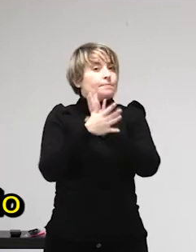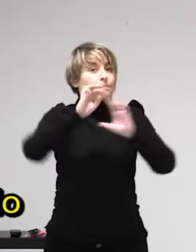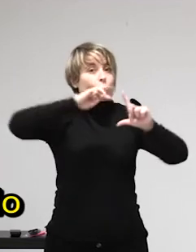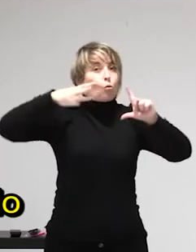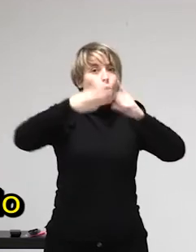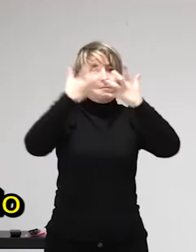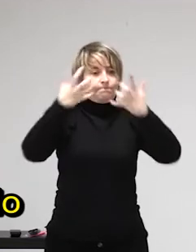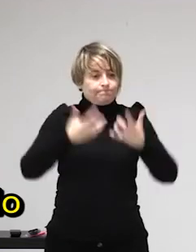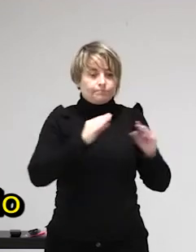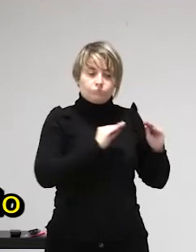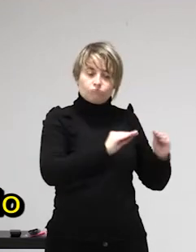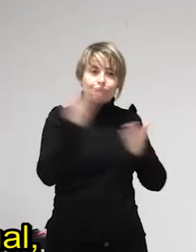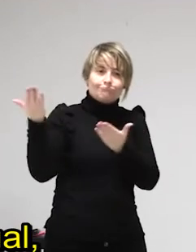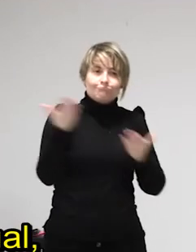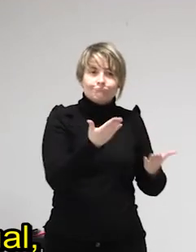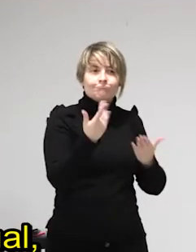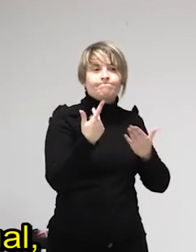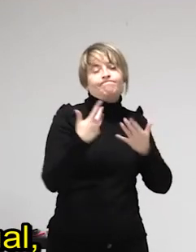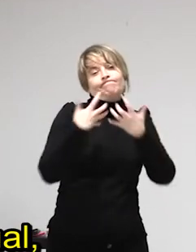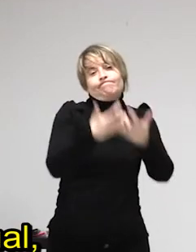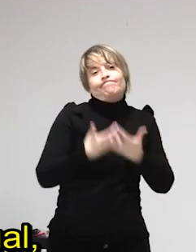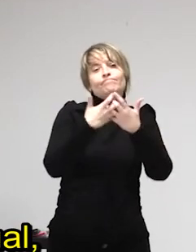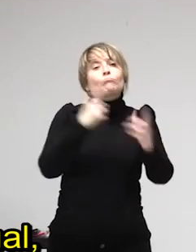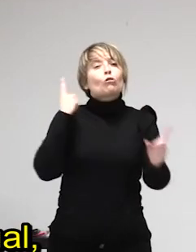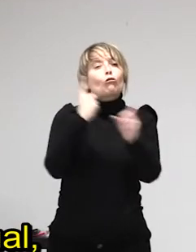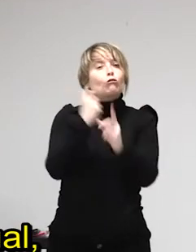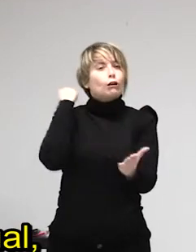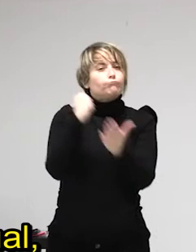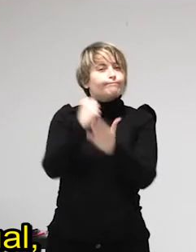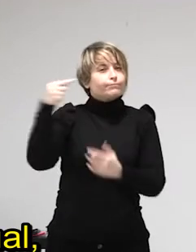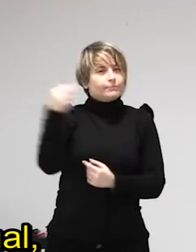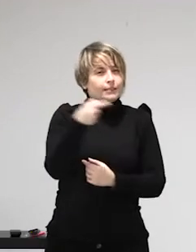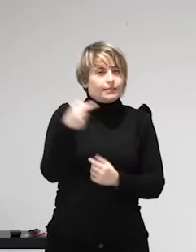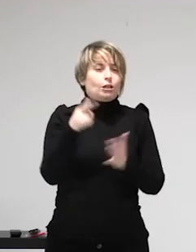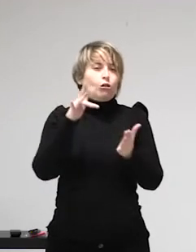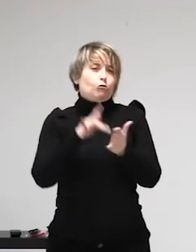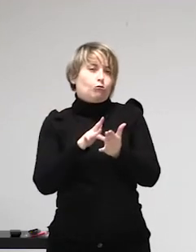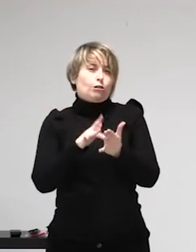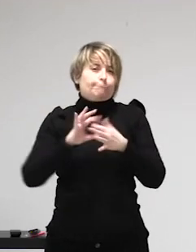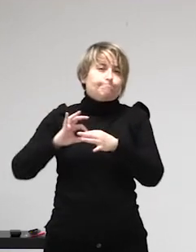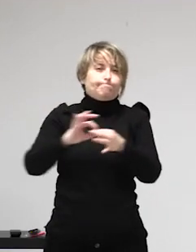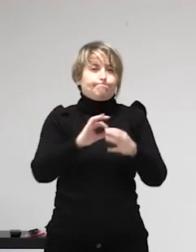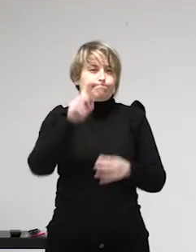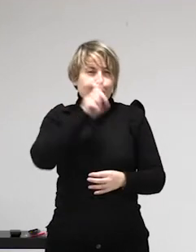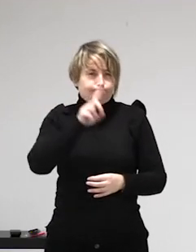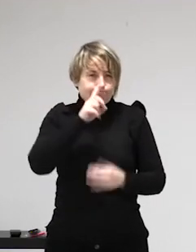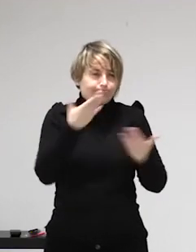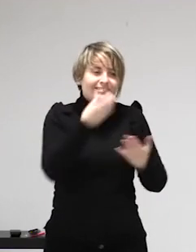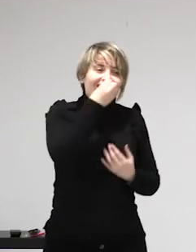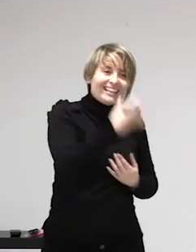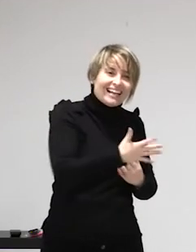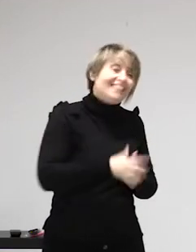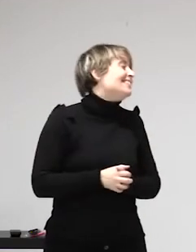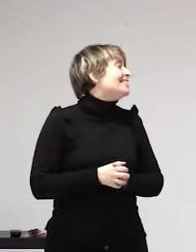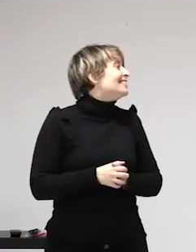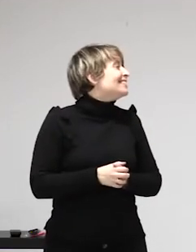espacio para ahondar en este tema. Lo vamos a hacer de la mano de una mujer que es trabajadora sexual, que además forma parte del colectivo putas